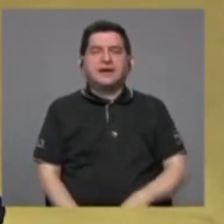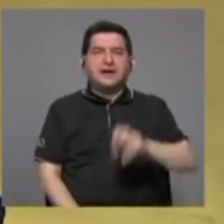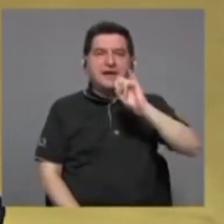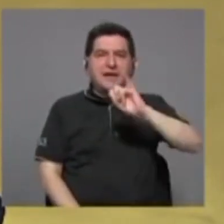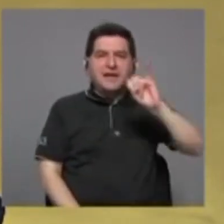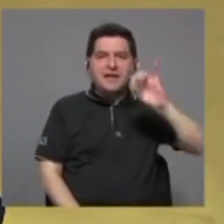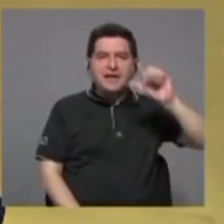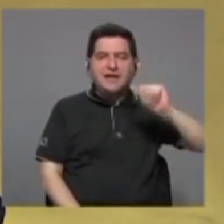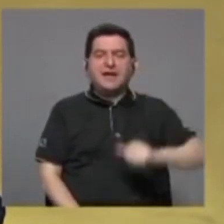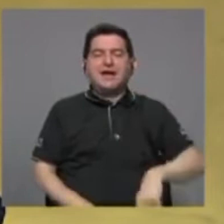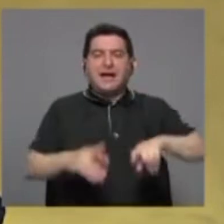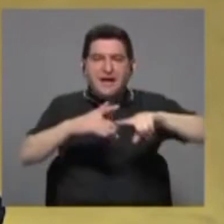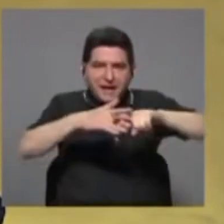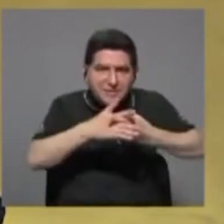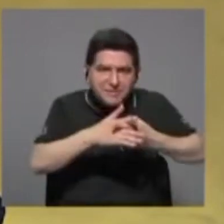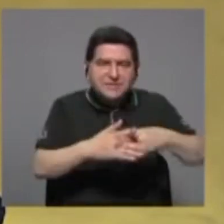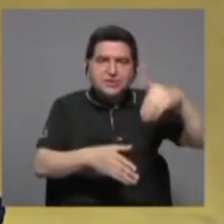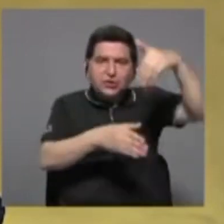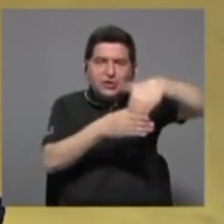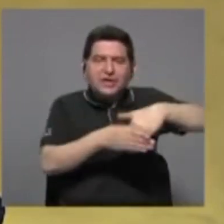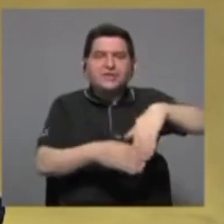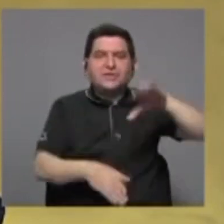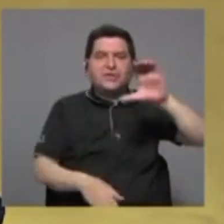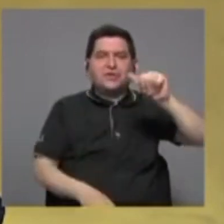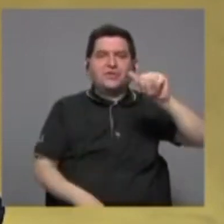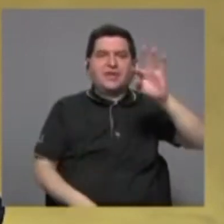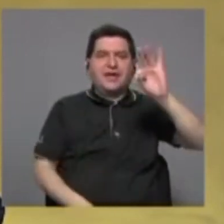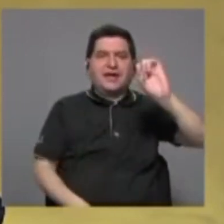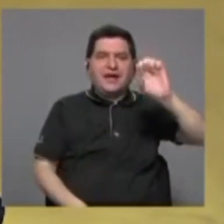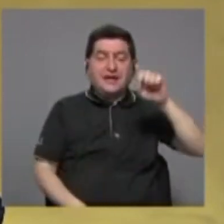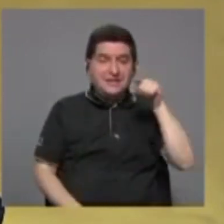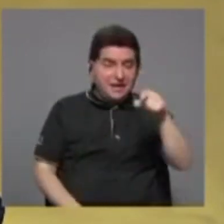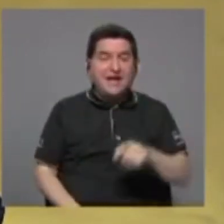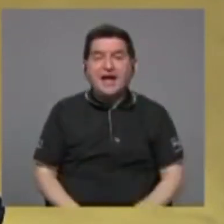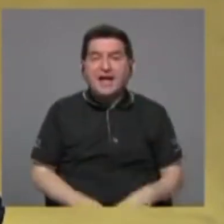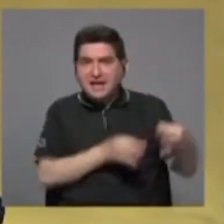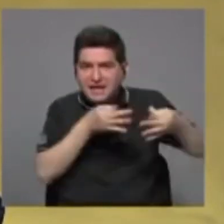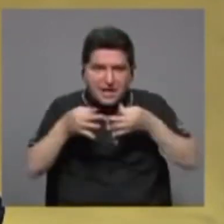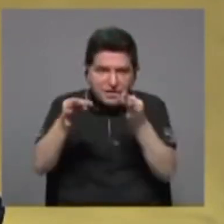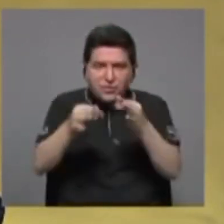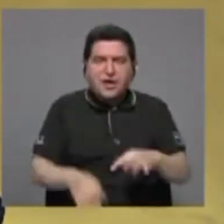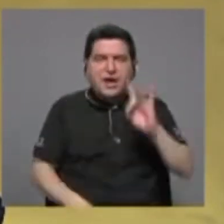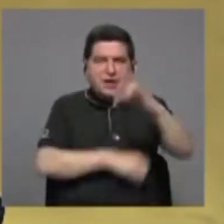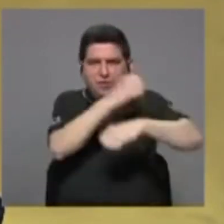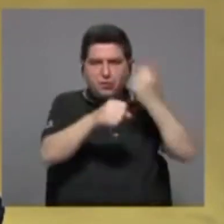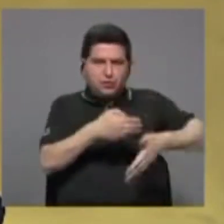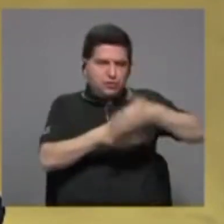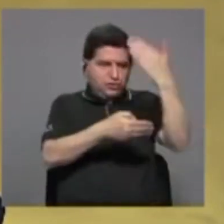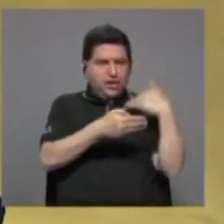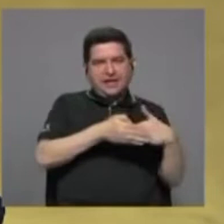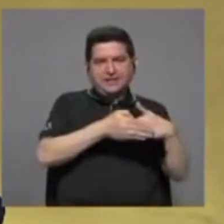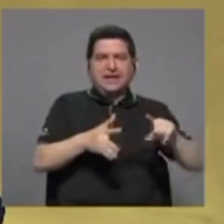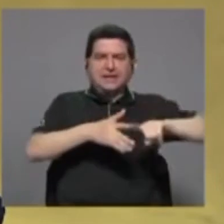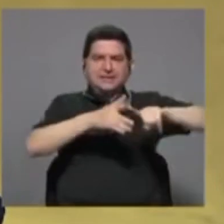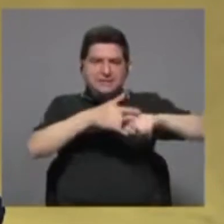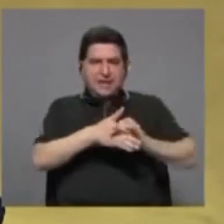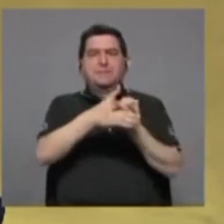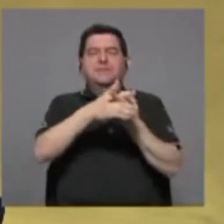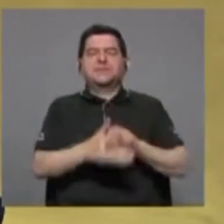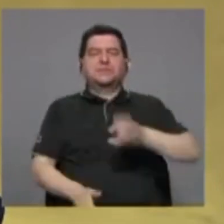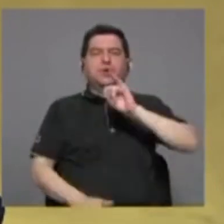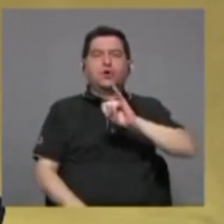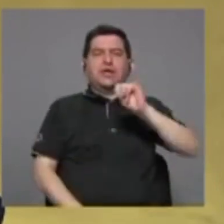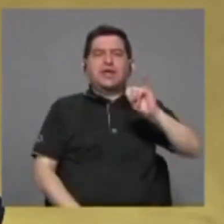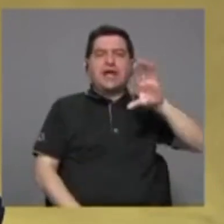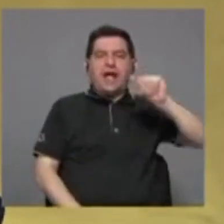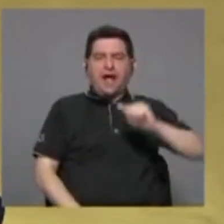nació en el CATIE donde está ahora el CATIE en Turrialba, ahí hace 80 años nació el IICA